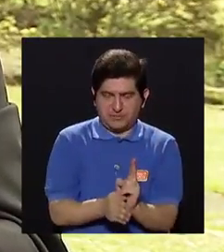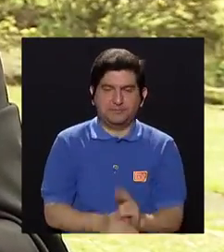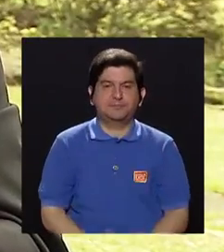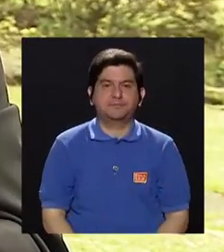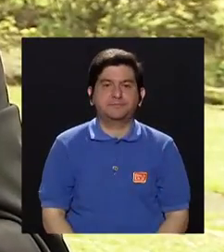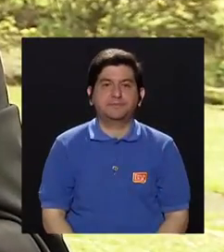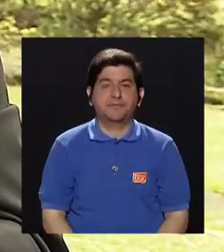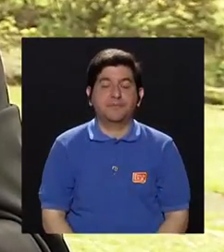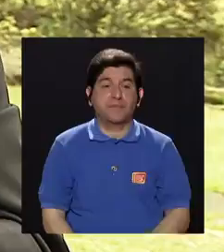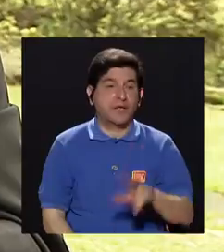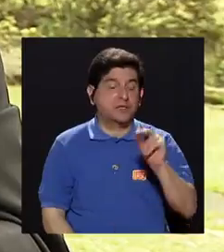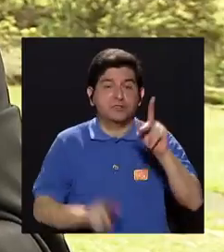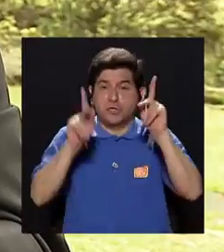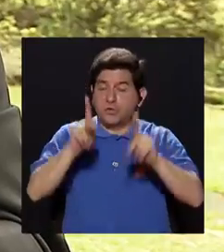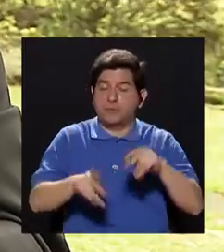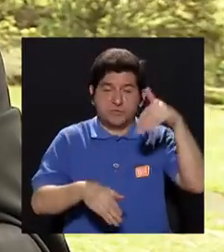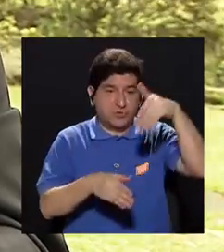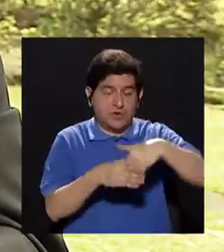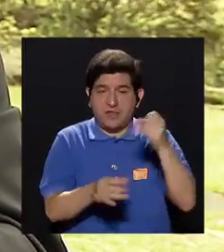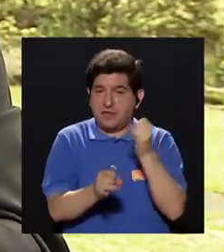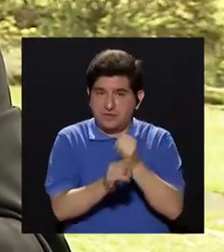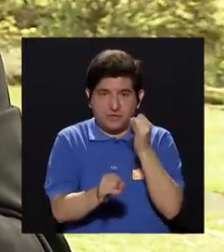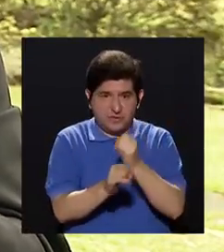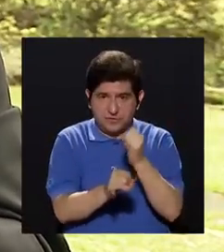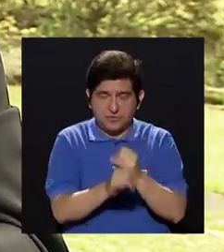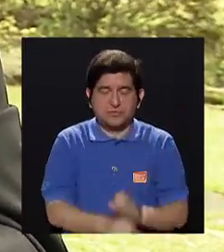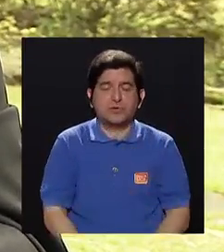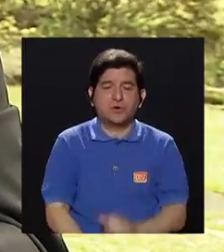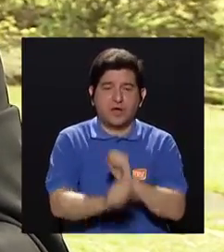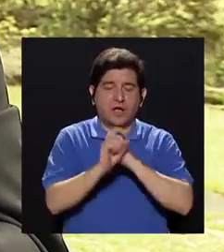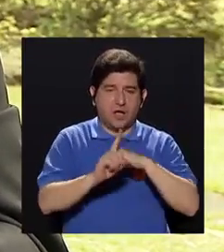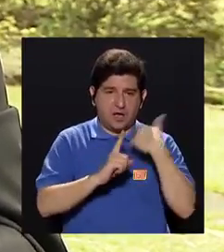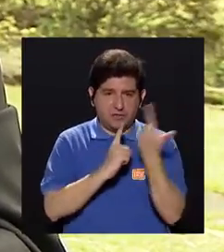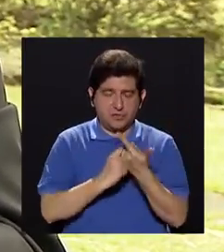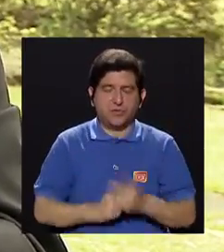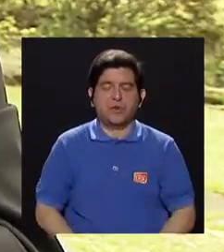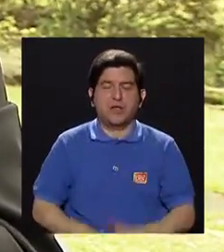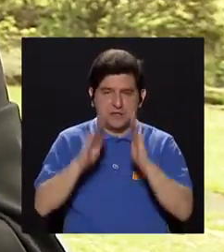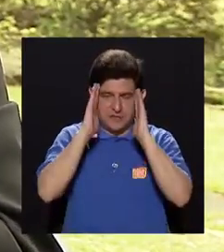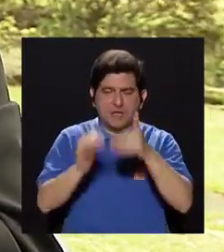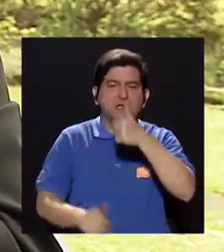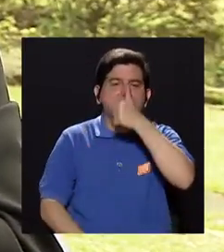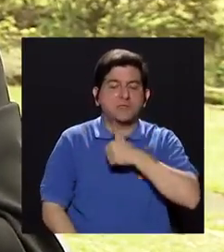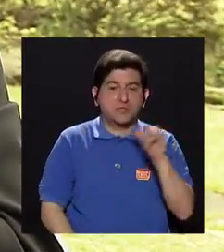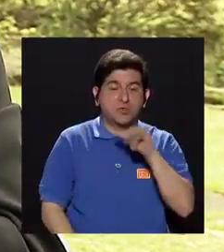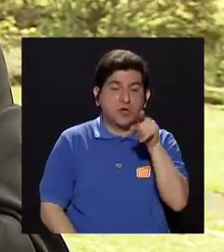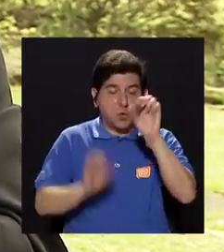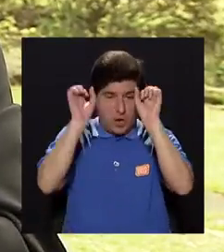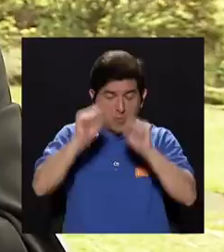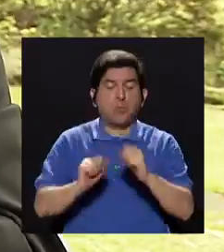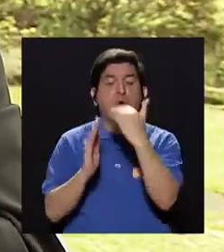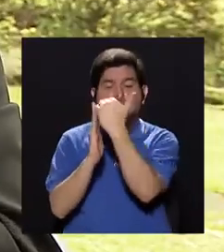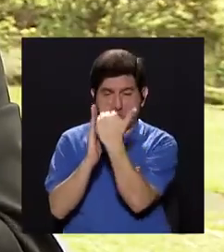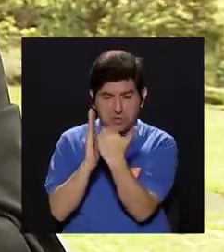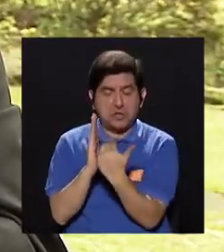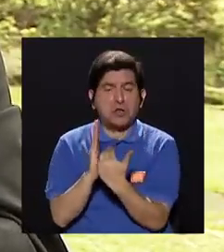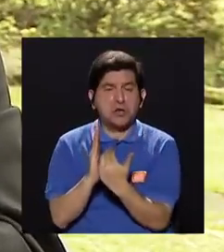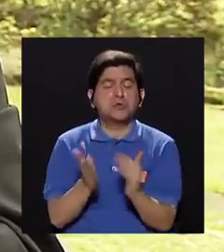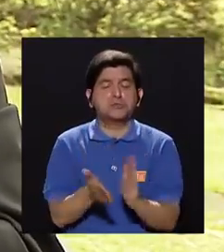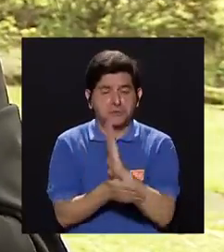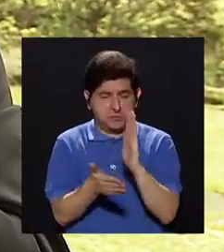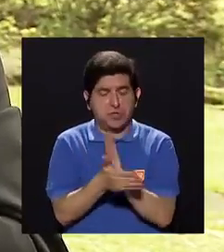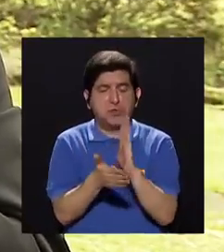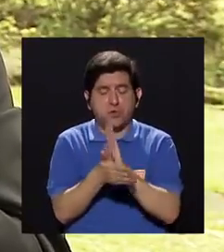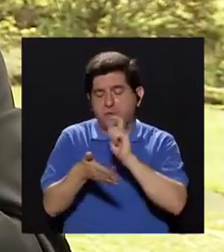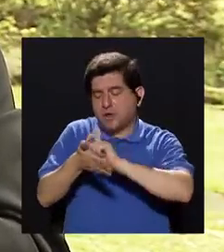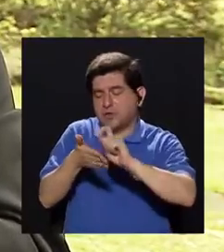no es un paciente de la institución de la seguridad social y es atendido en lo privado, también él podría hacerse una lista con una hoja de lo que toma.